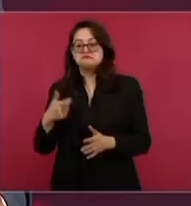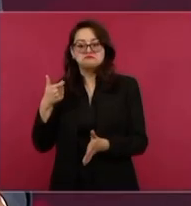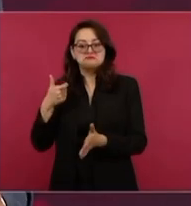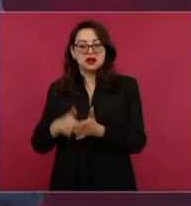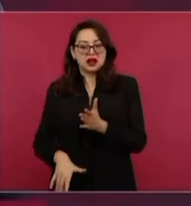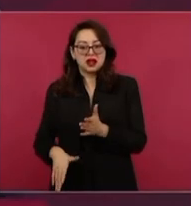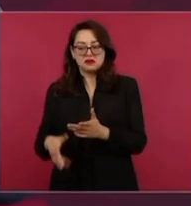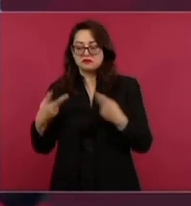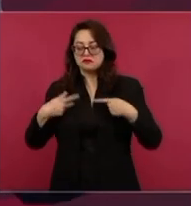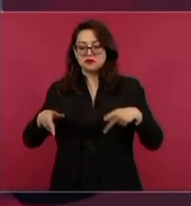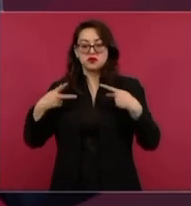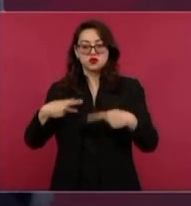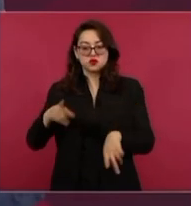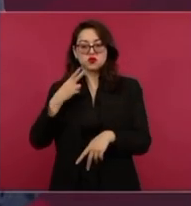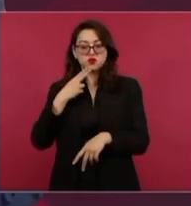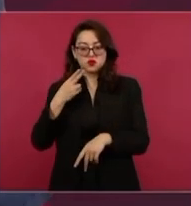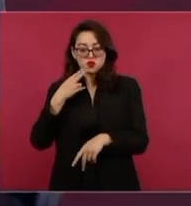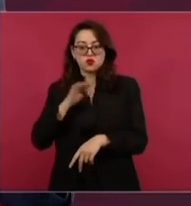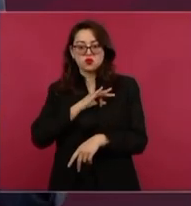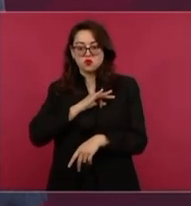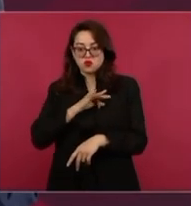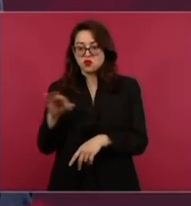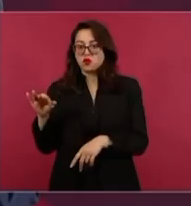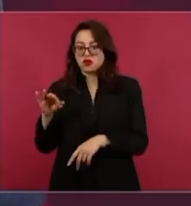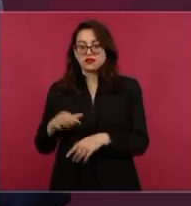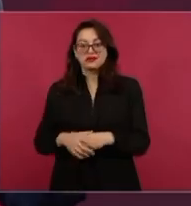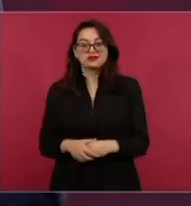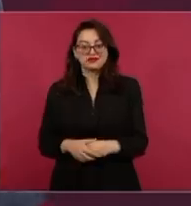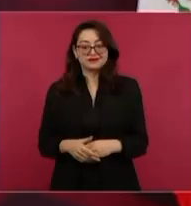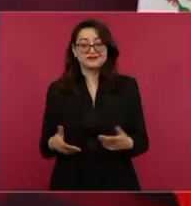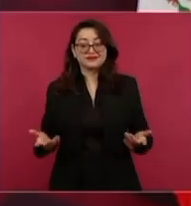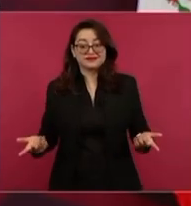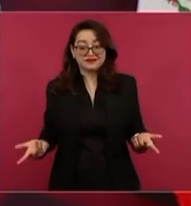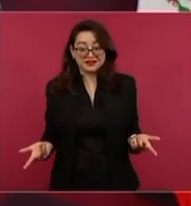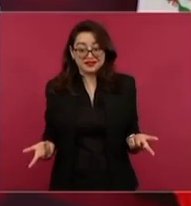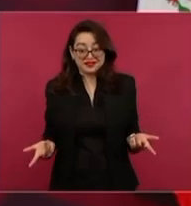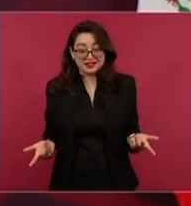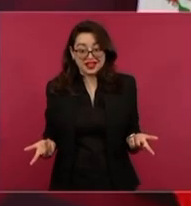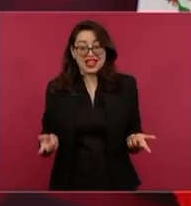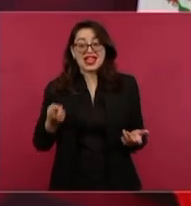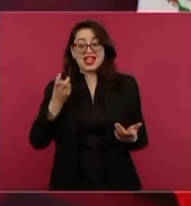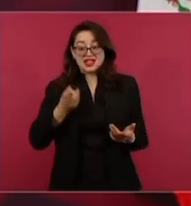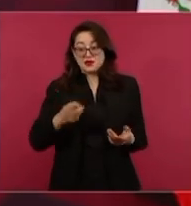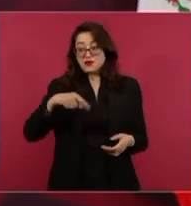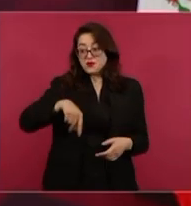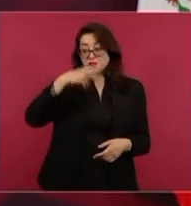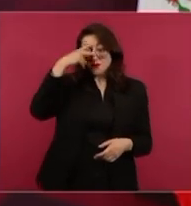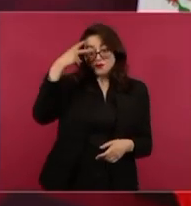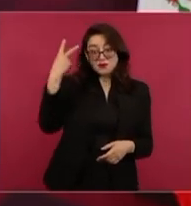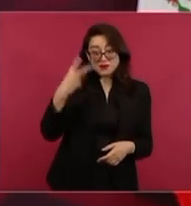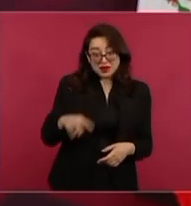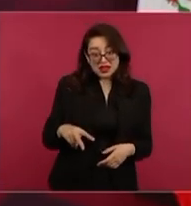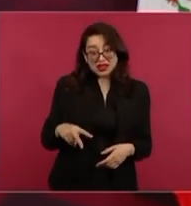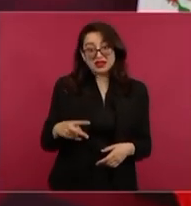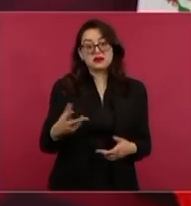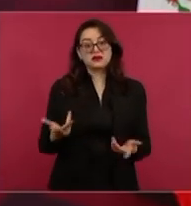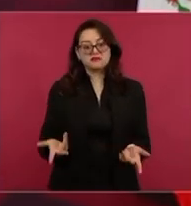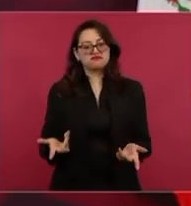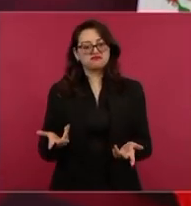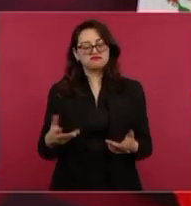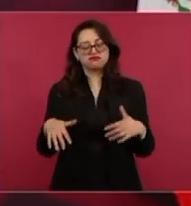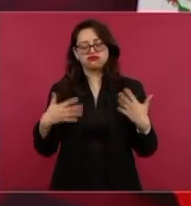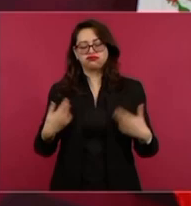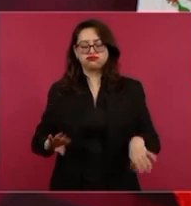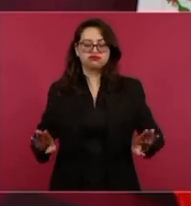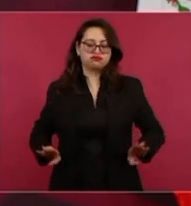Los técnicos mexicanos, los ingenieros mexicanos, los trabajadores mexicanos son mucha